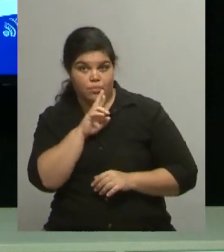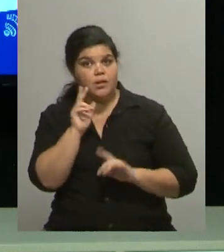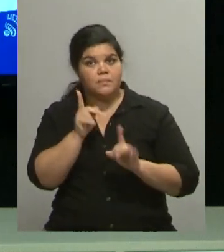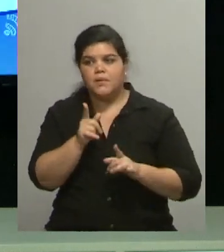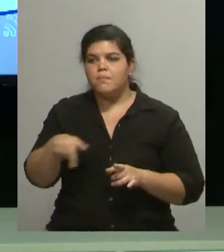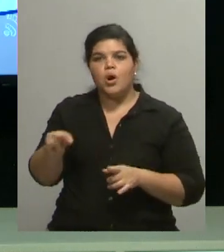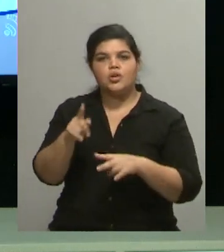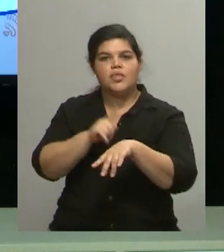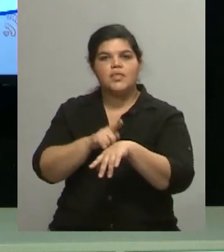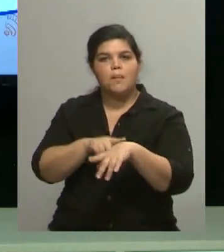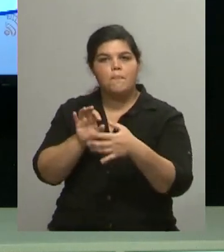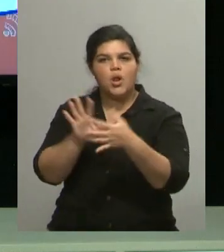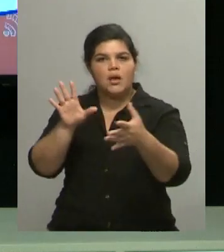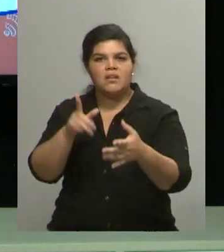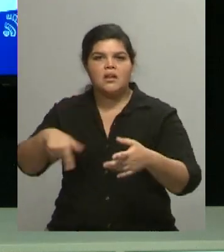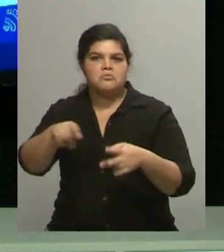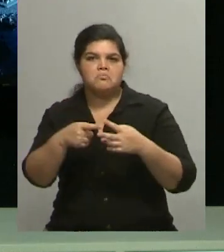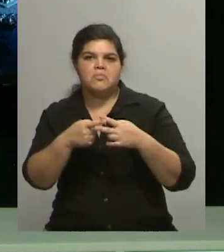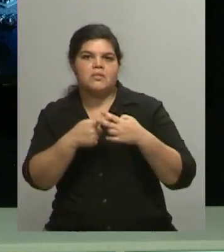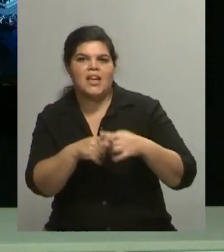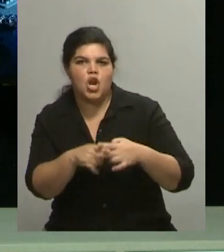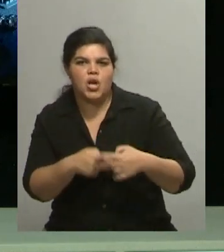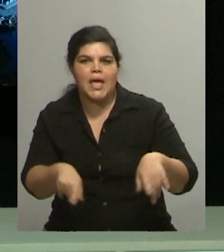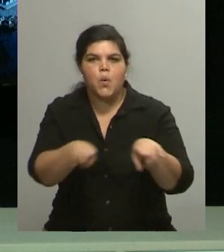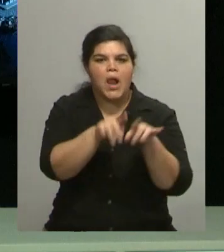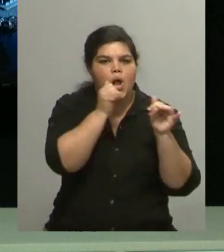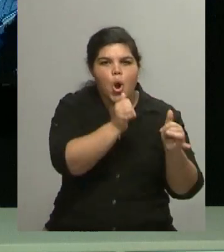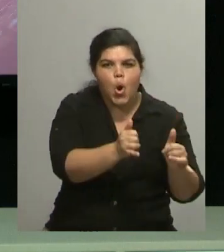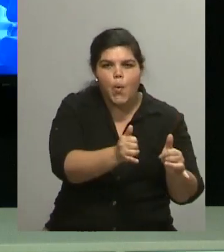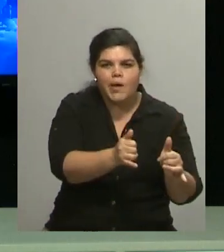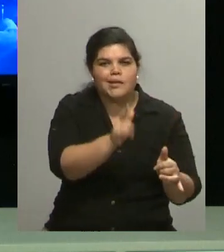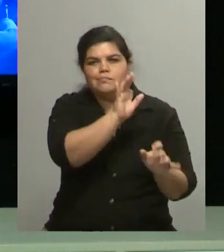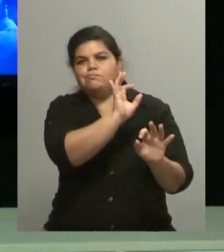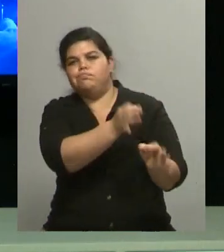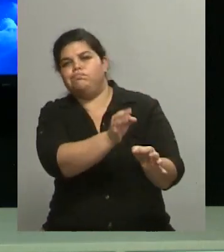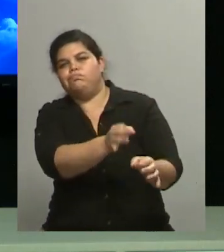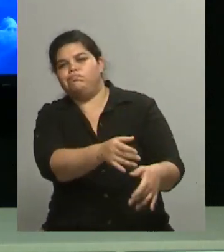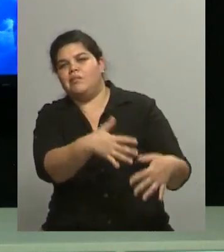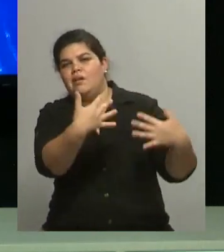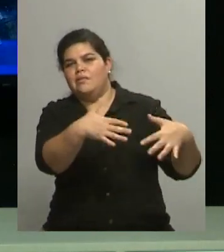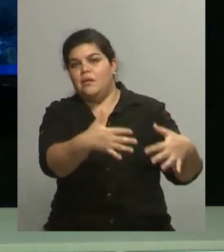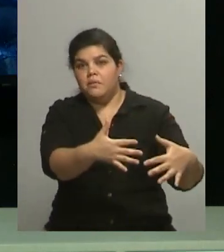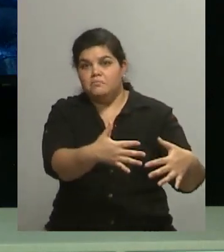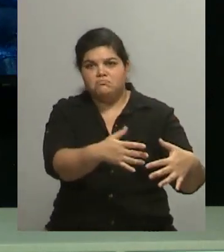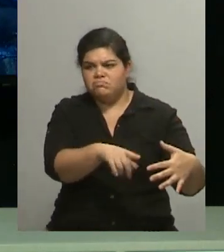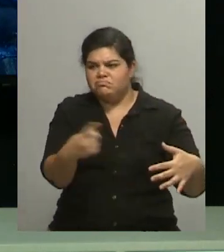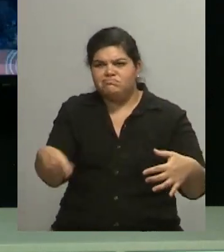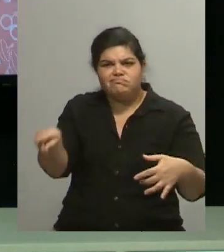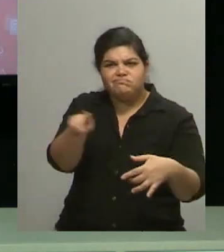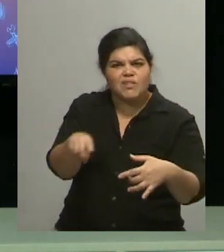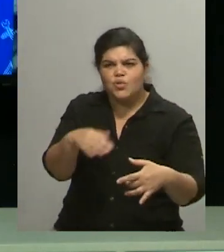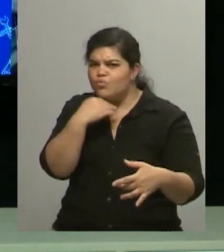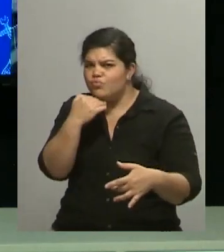no manejan la tecnología. Como la manejan los chicos, los jóvenes que vos por ahí hay nomás. Lo virtual lo enganchan. Hubo que